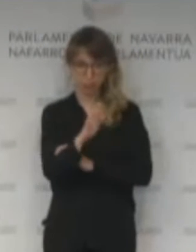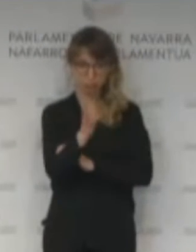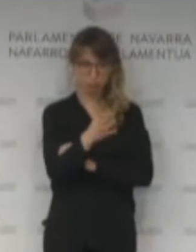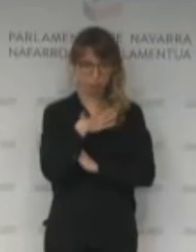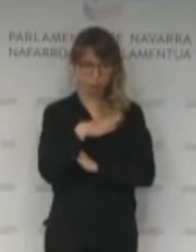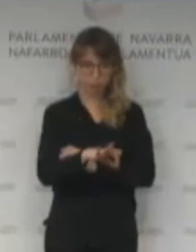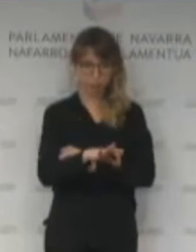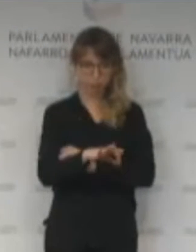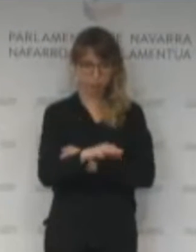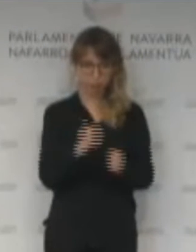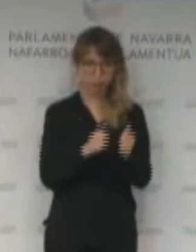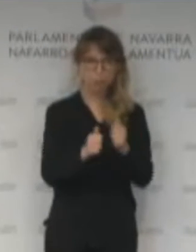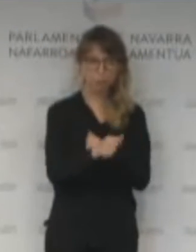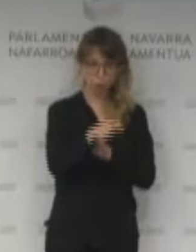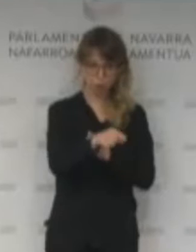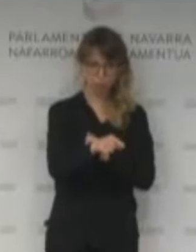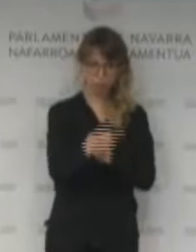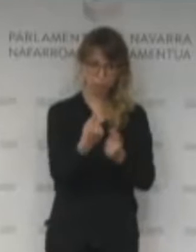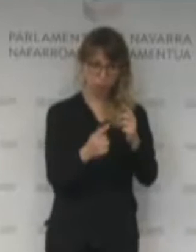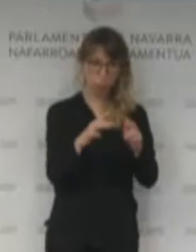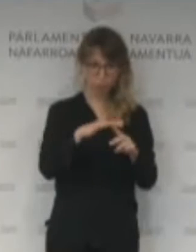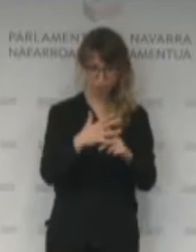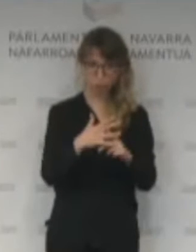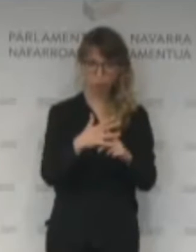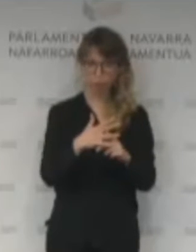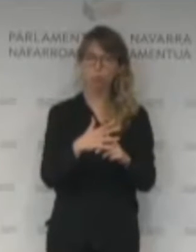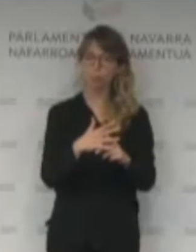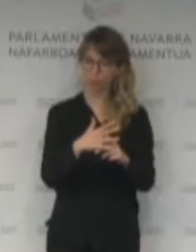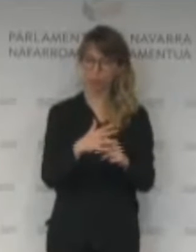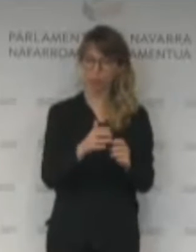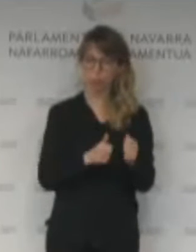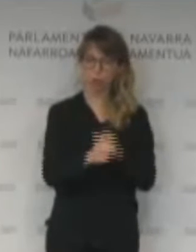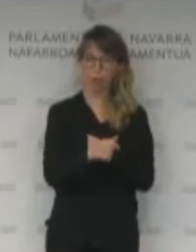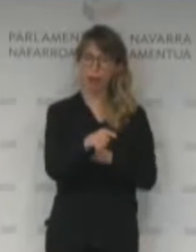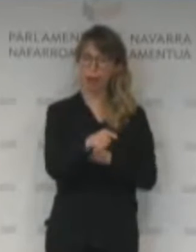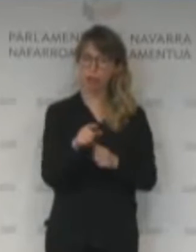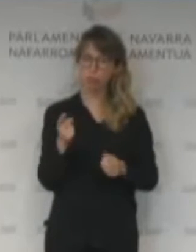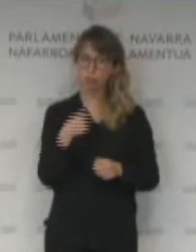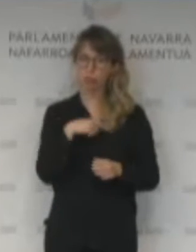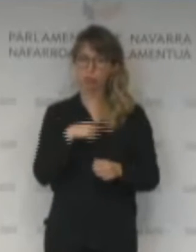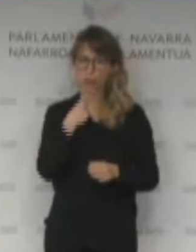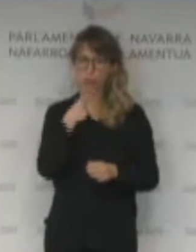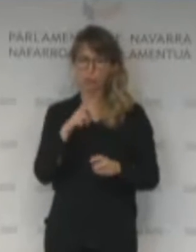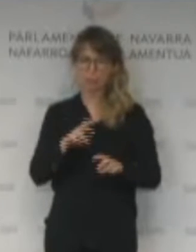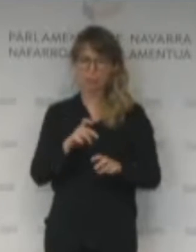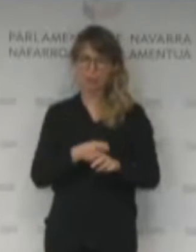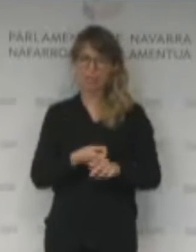primeras en determinado caso. A eso es a lo que nos referimos con desaforado.